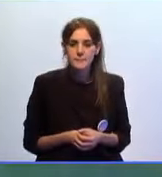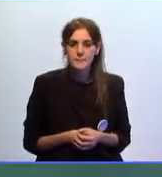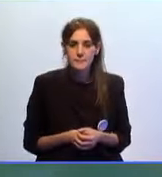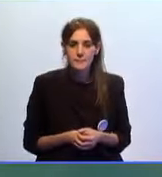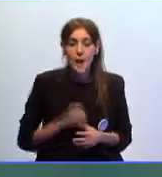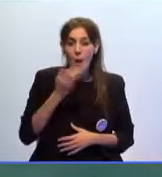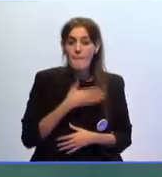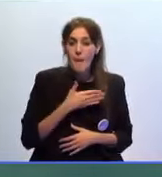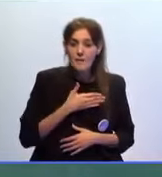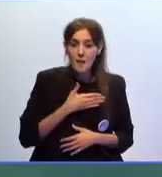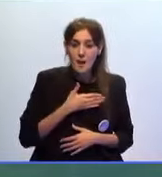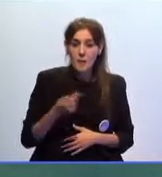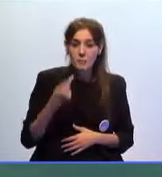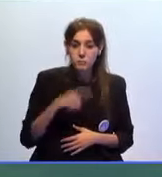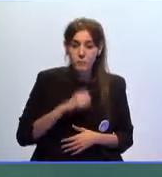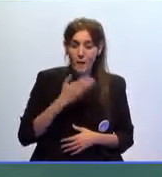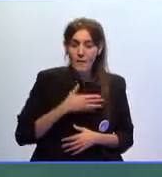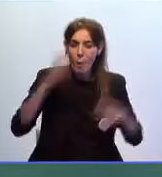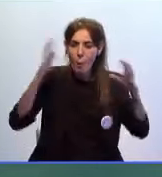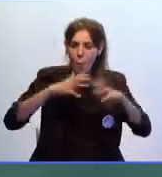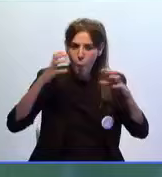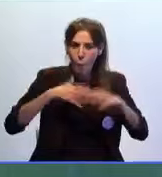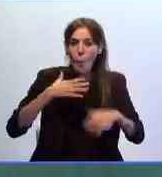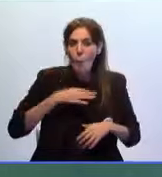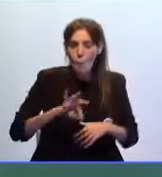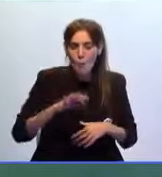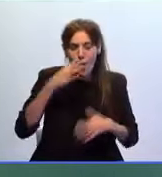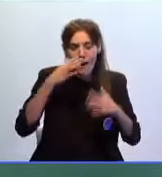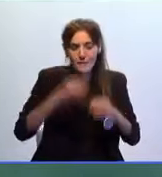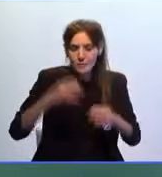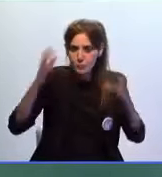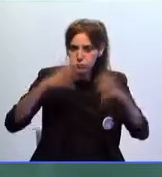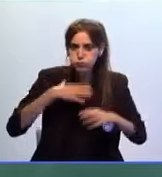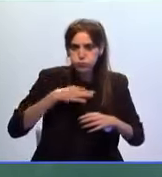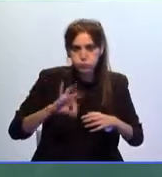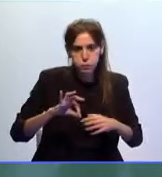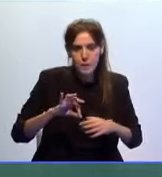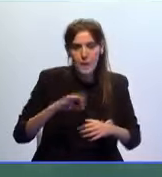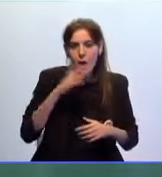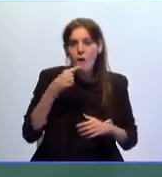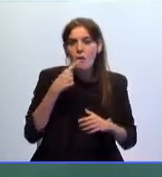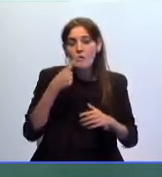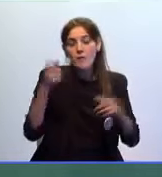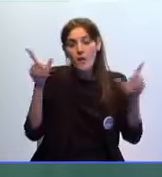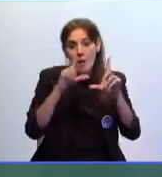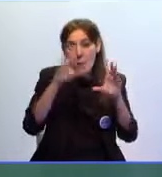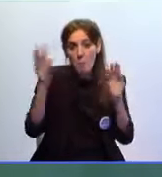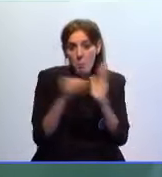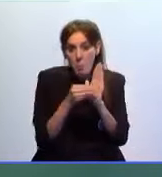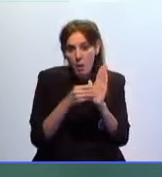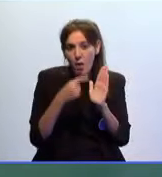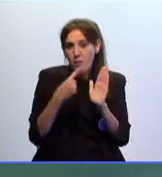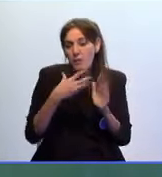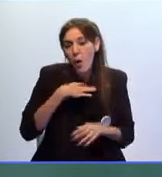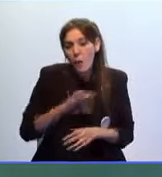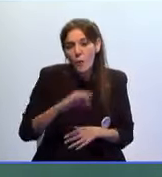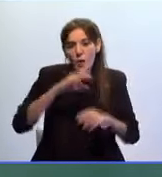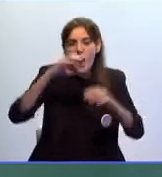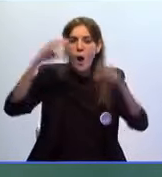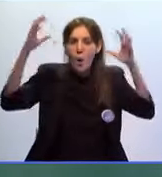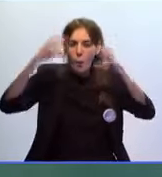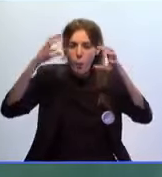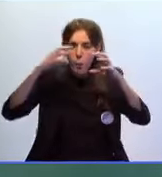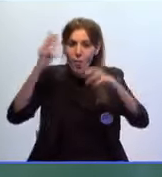mañana podríamos estar ante la última jornada de riesgo de precipitaciones así al menos lo recoge la previsión que apunta que la borrasca